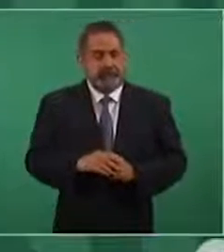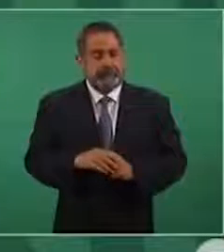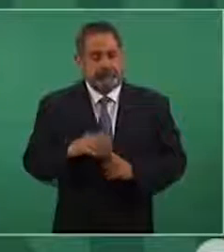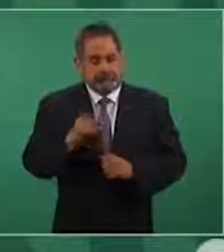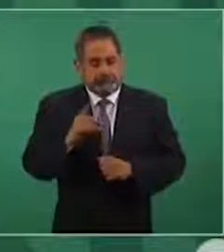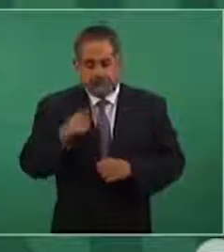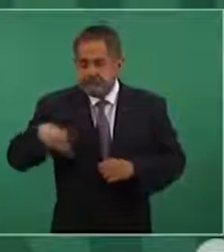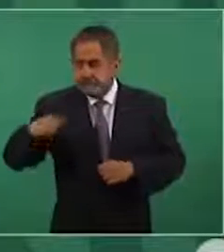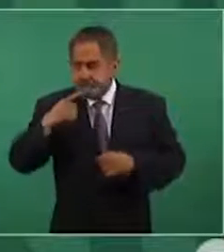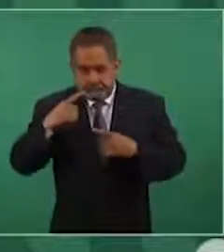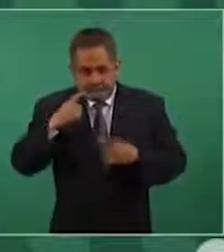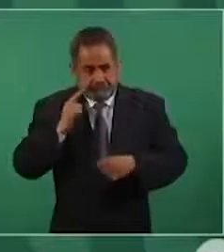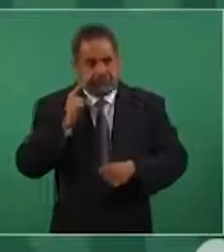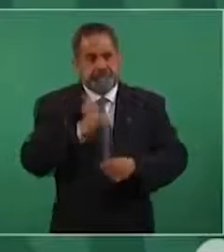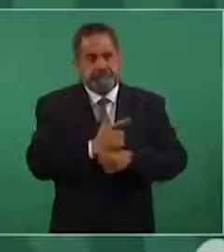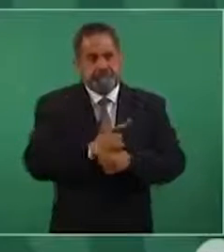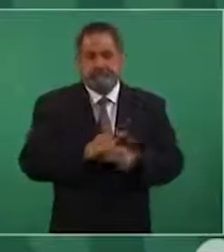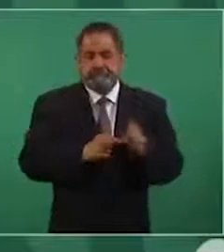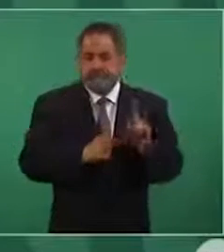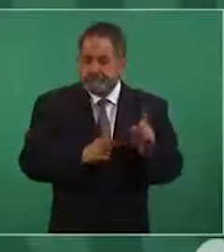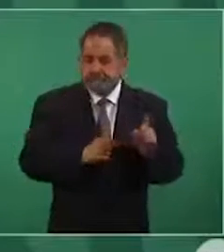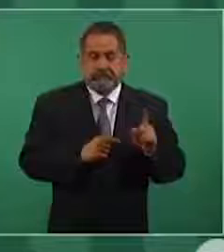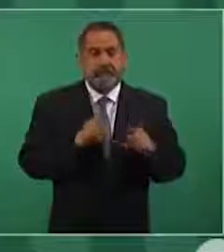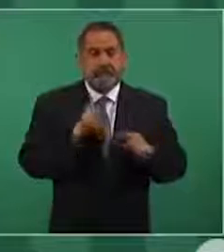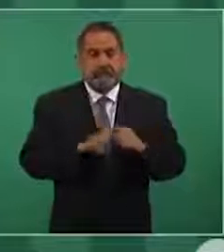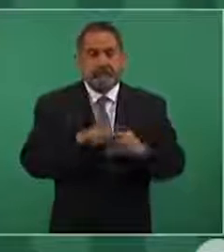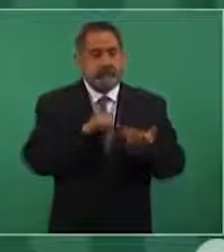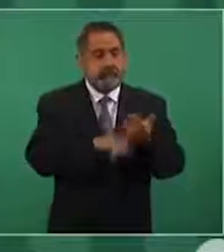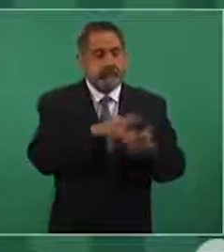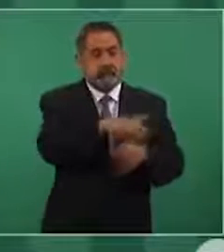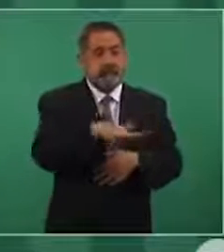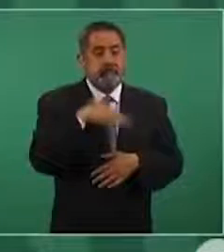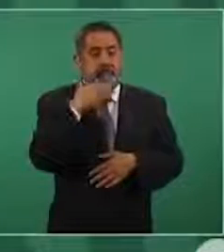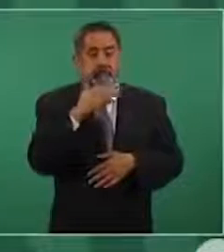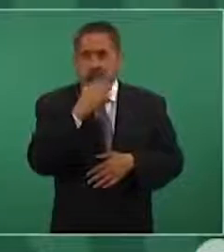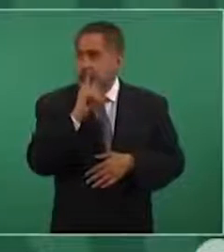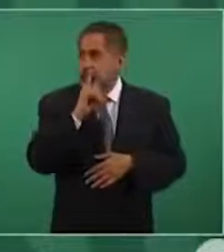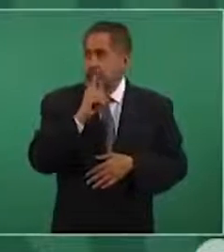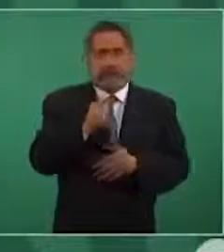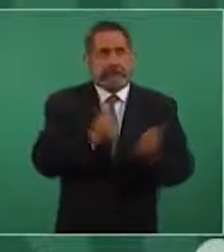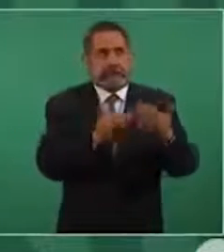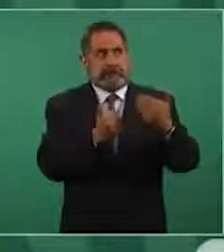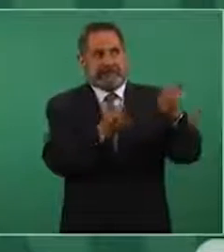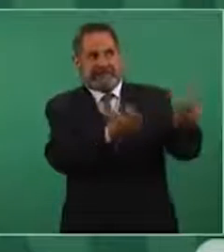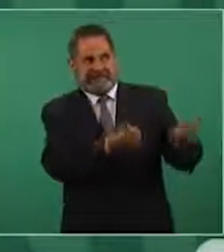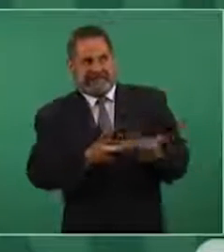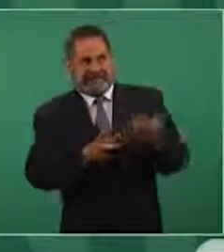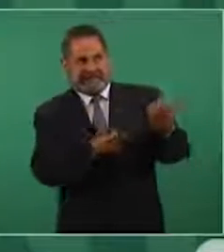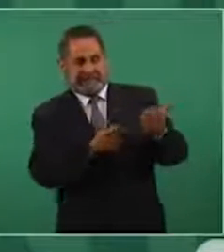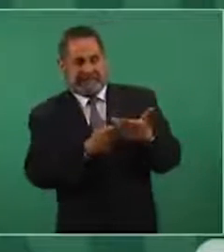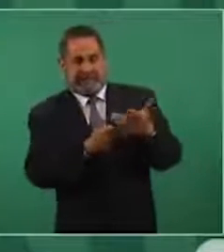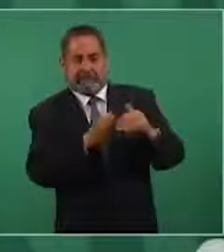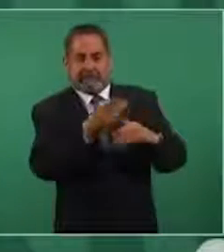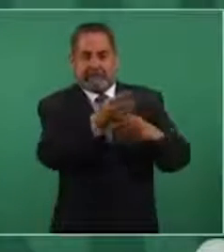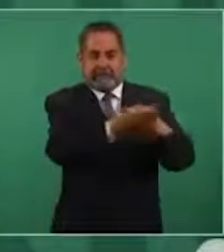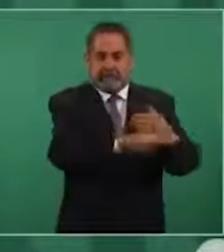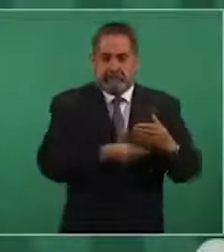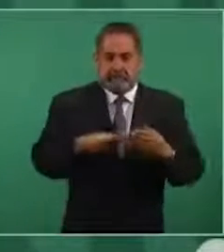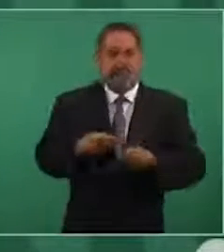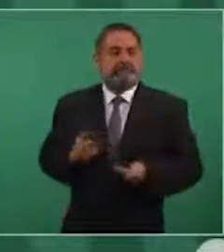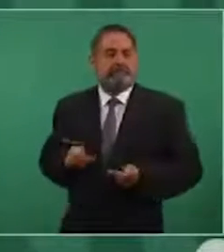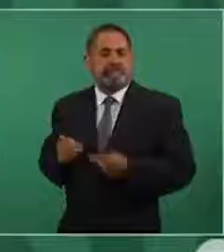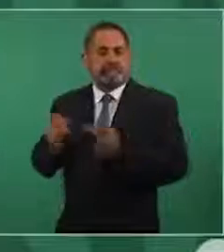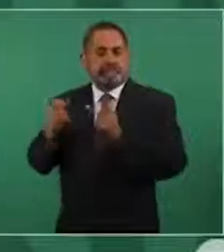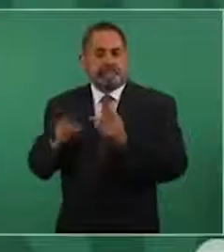detectó que hay contrabando de gasolinas y